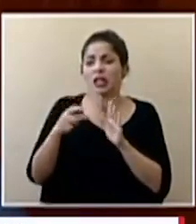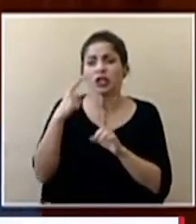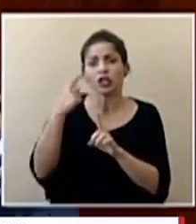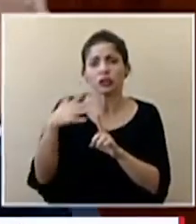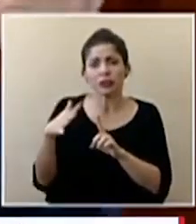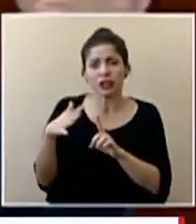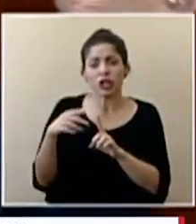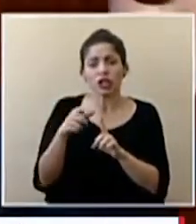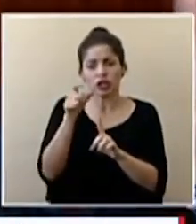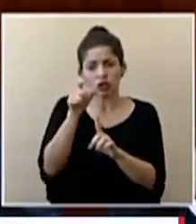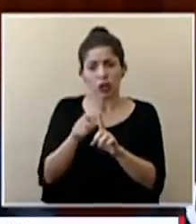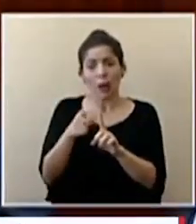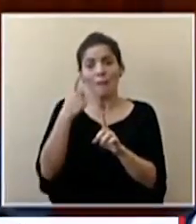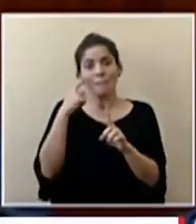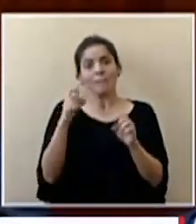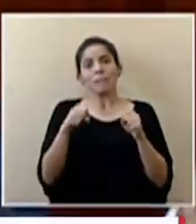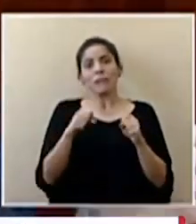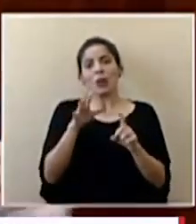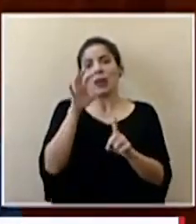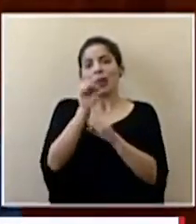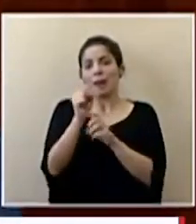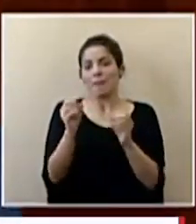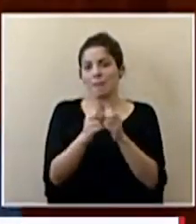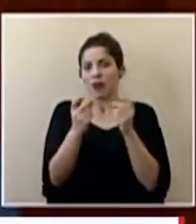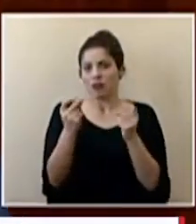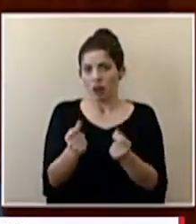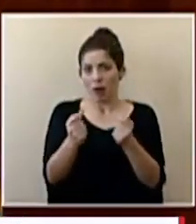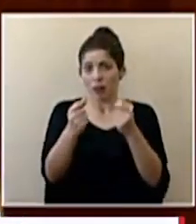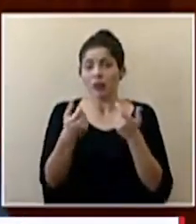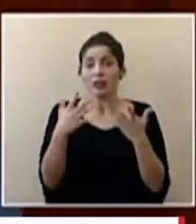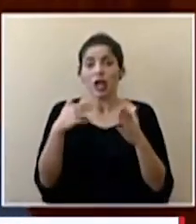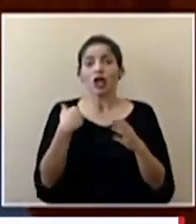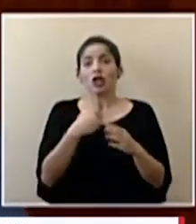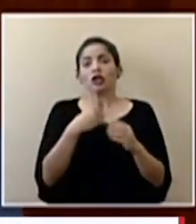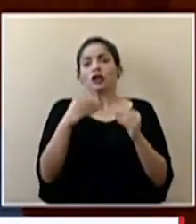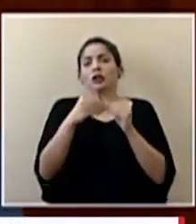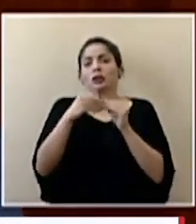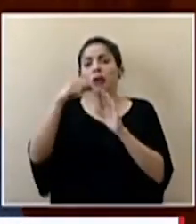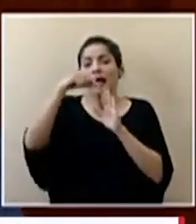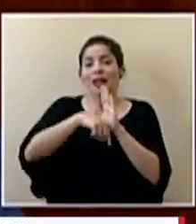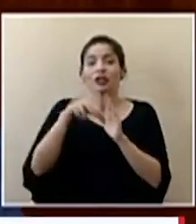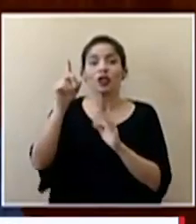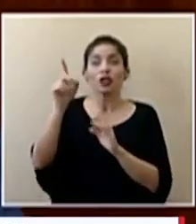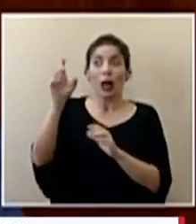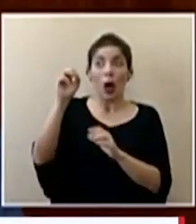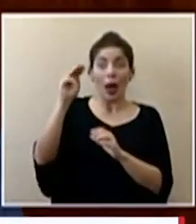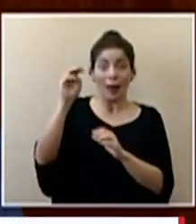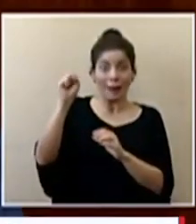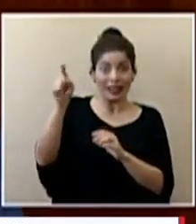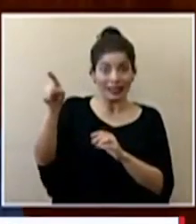para ser todavía más capaces de detectar incluso hemos ido un poco más allá de lo que dice la OMS